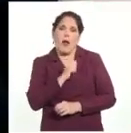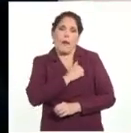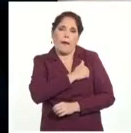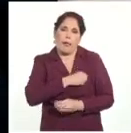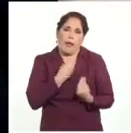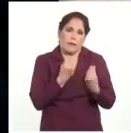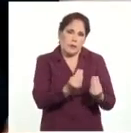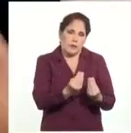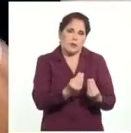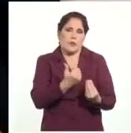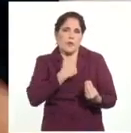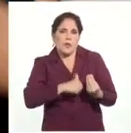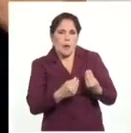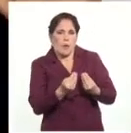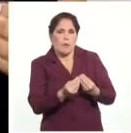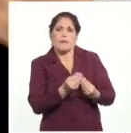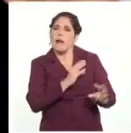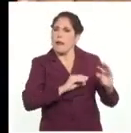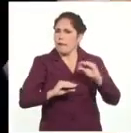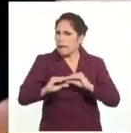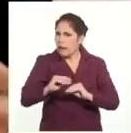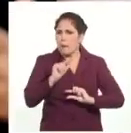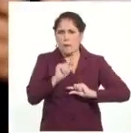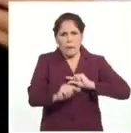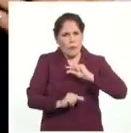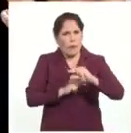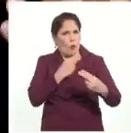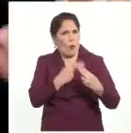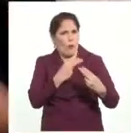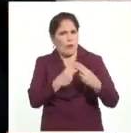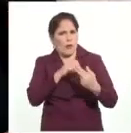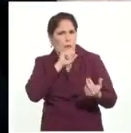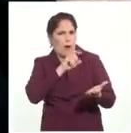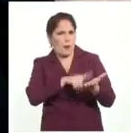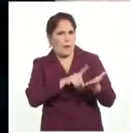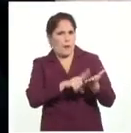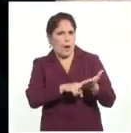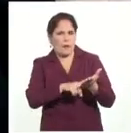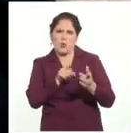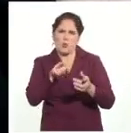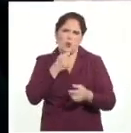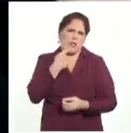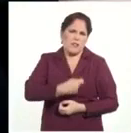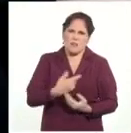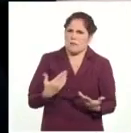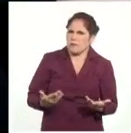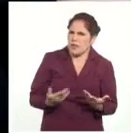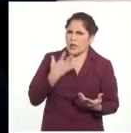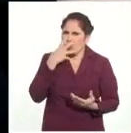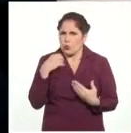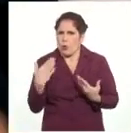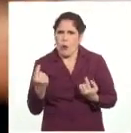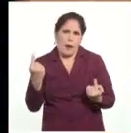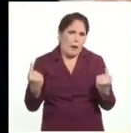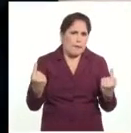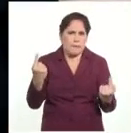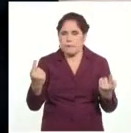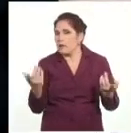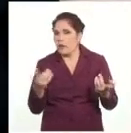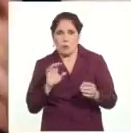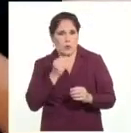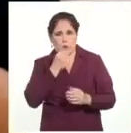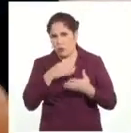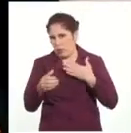Y cómo puede, poco a poco, a través de una relación diferente